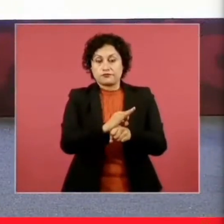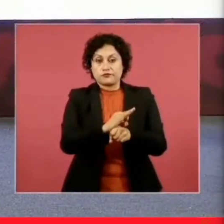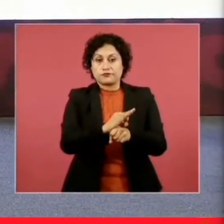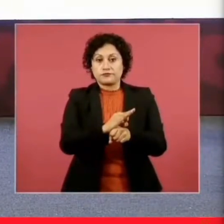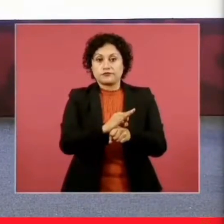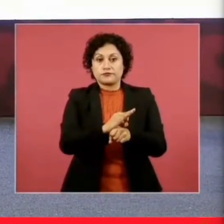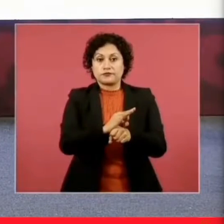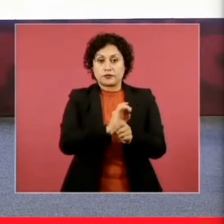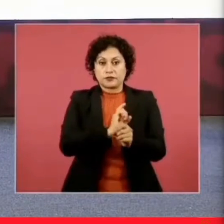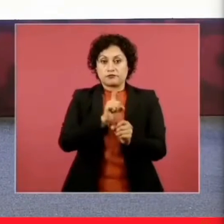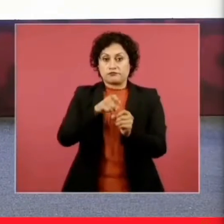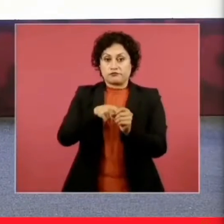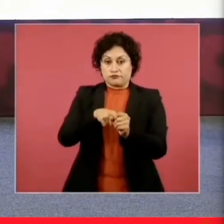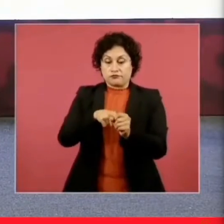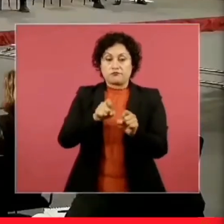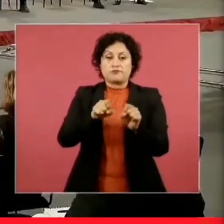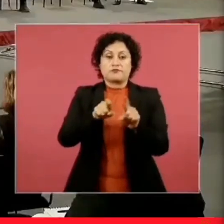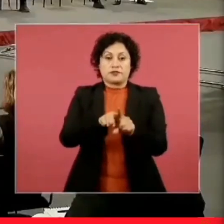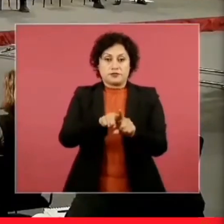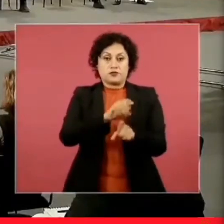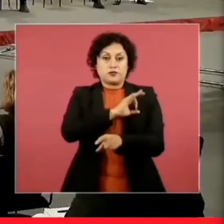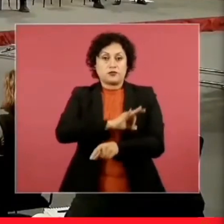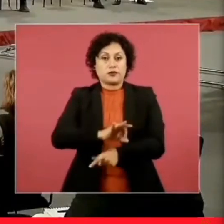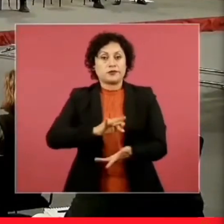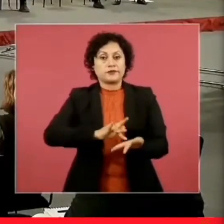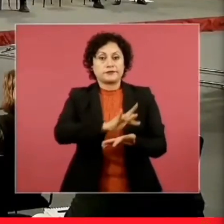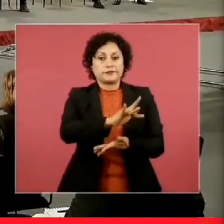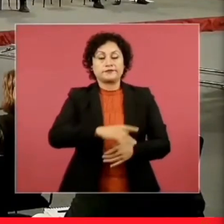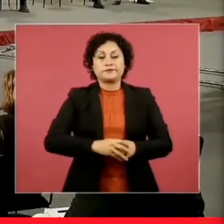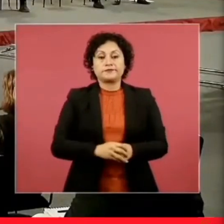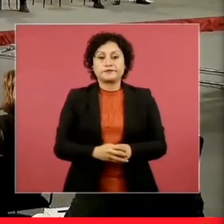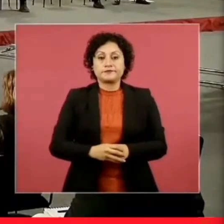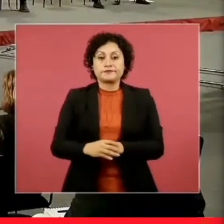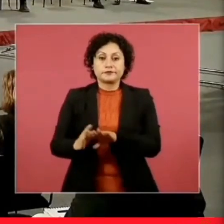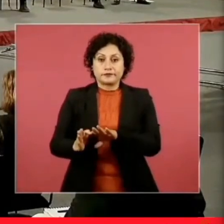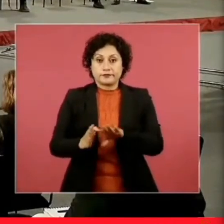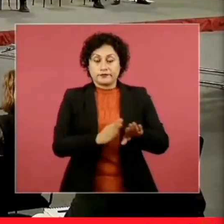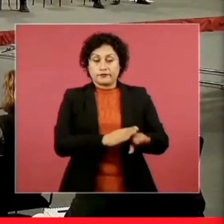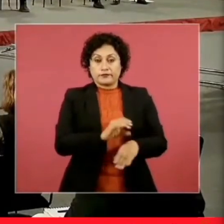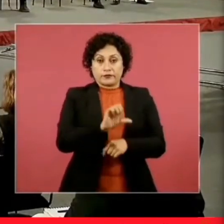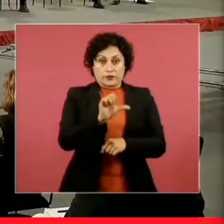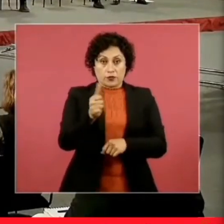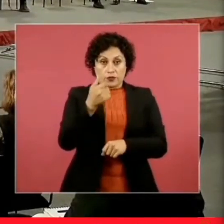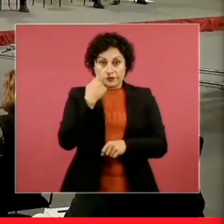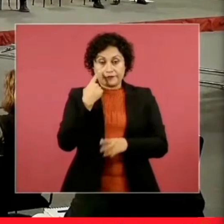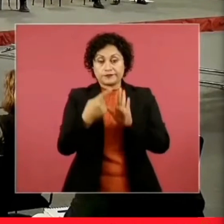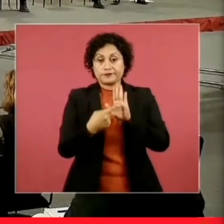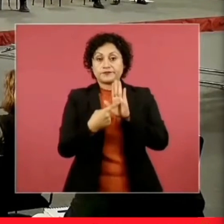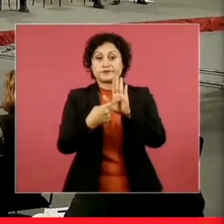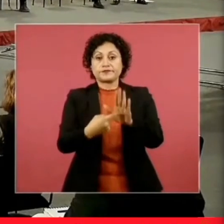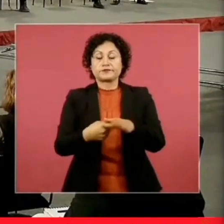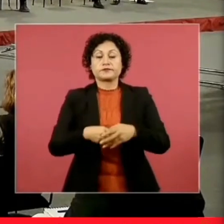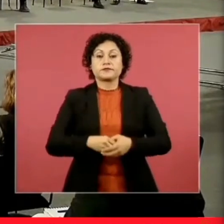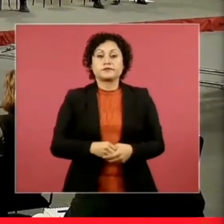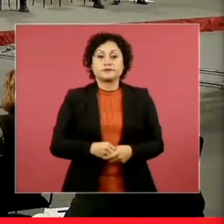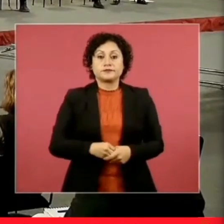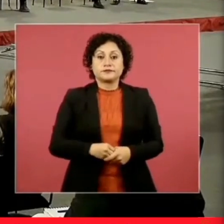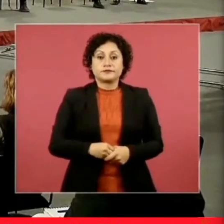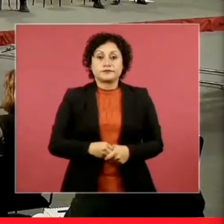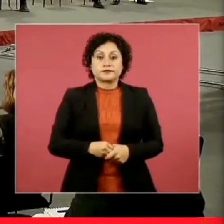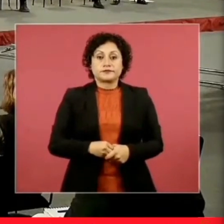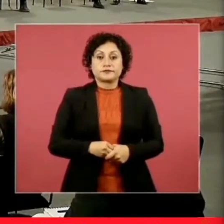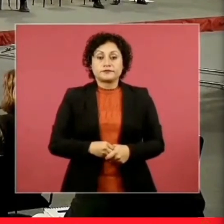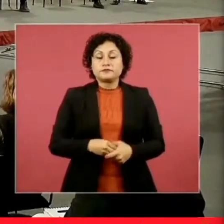se incorporen al proyecto. Finalmente, tenemos en la siguiente lámina las acciones que se han